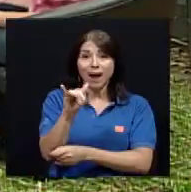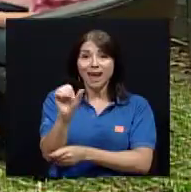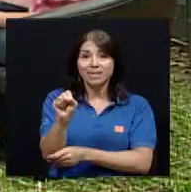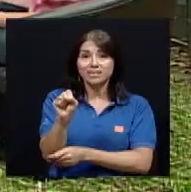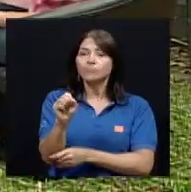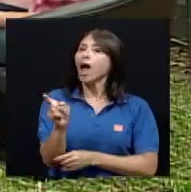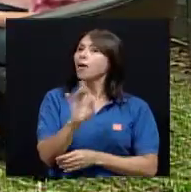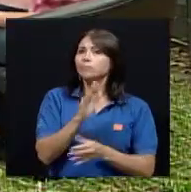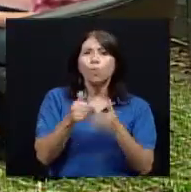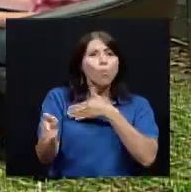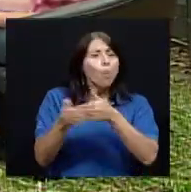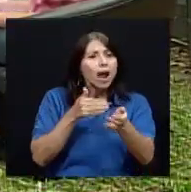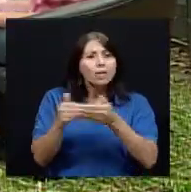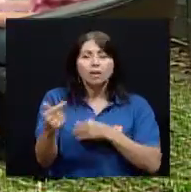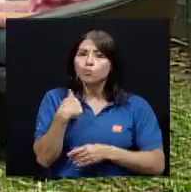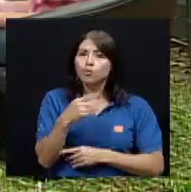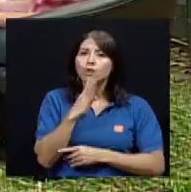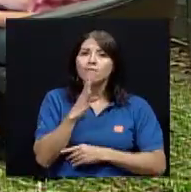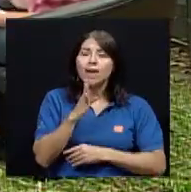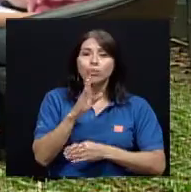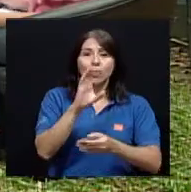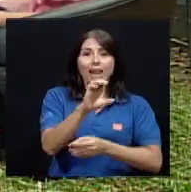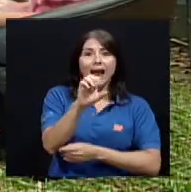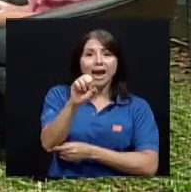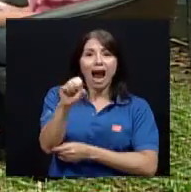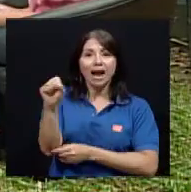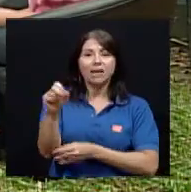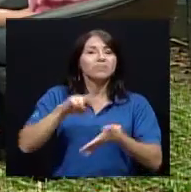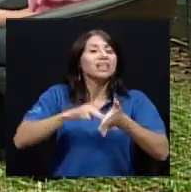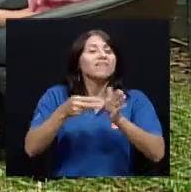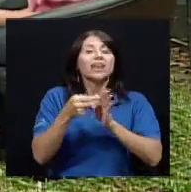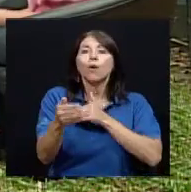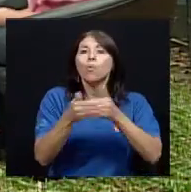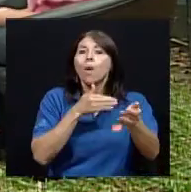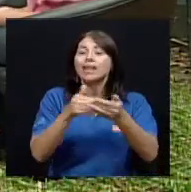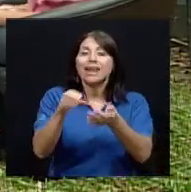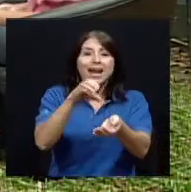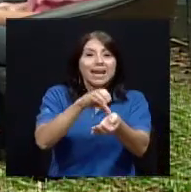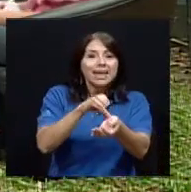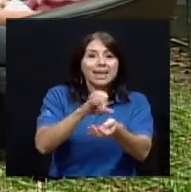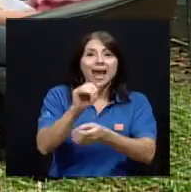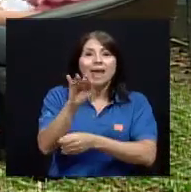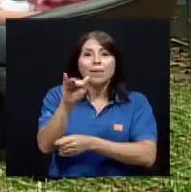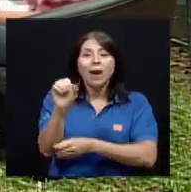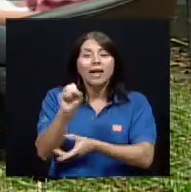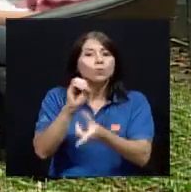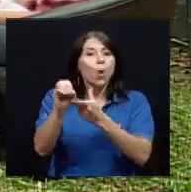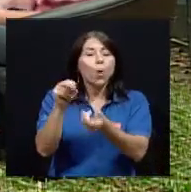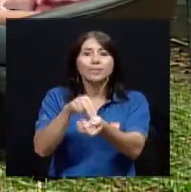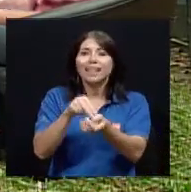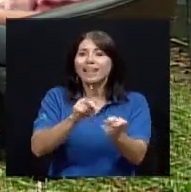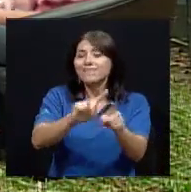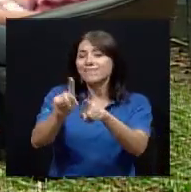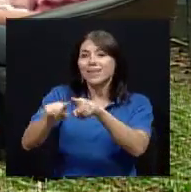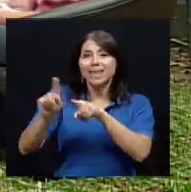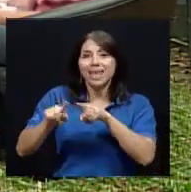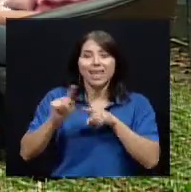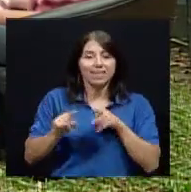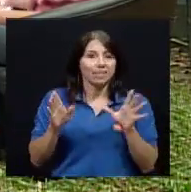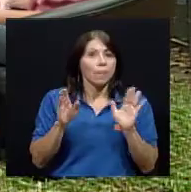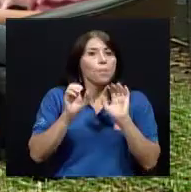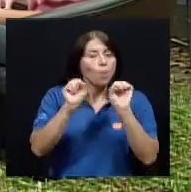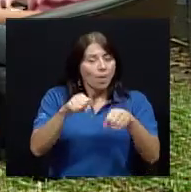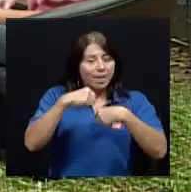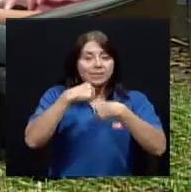estoy hablando de cualquier nivel de atención de hecho es más factible que haya más tiempo de entregarlo en una farmacia de vice de por ejemplo un